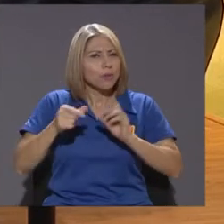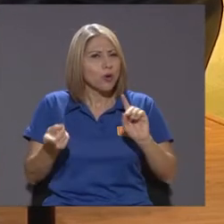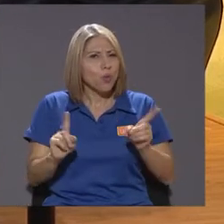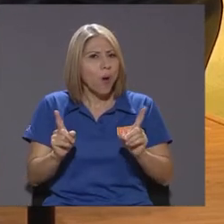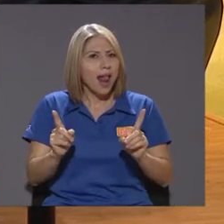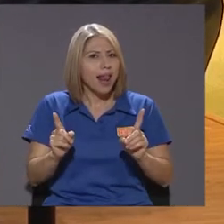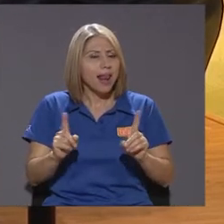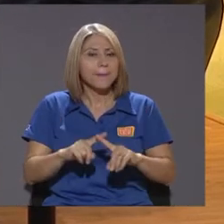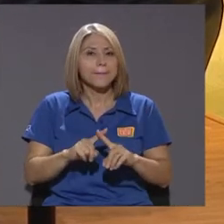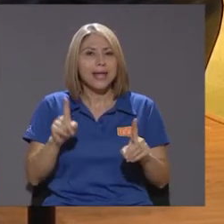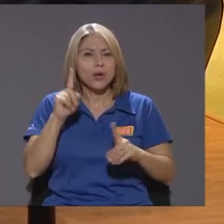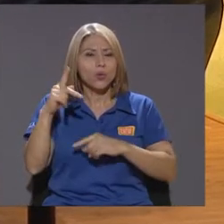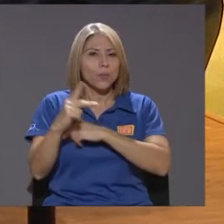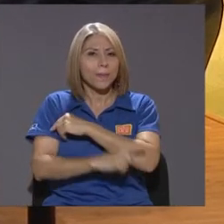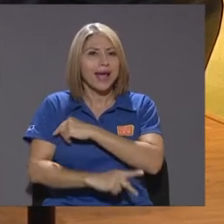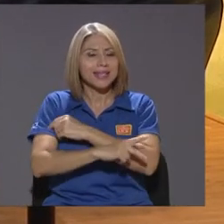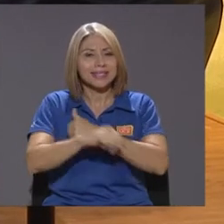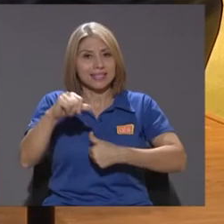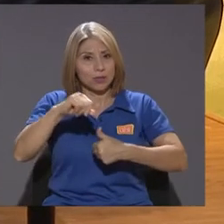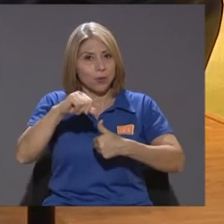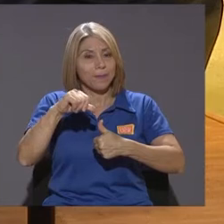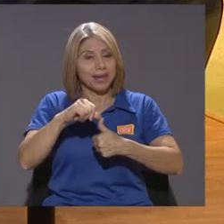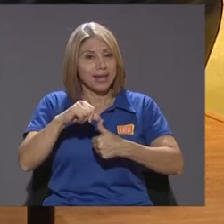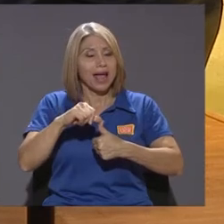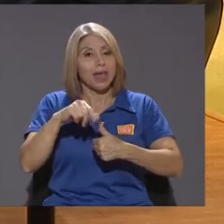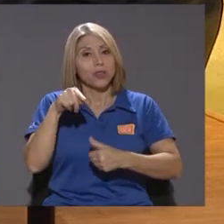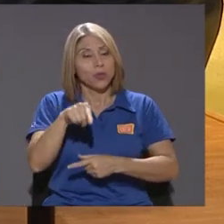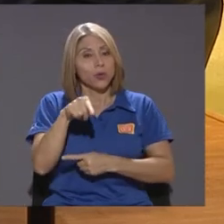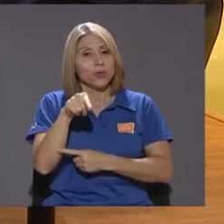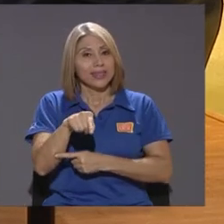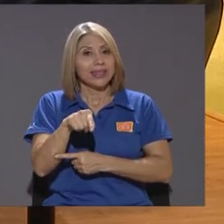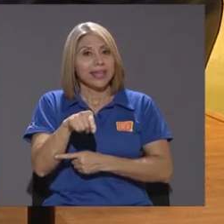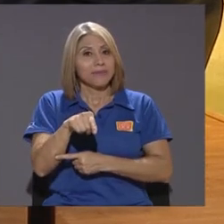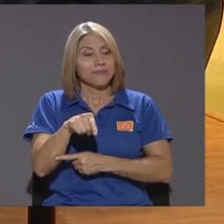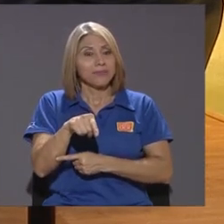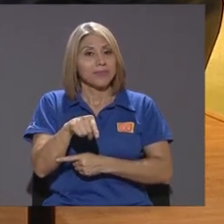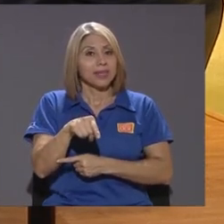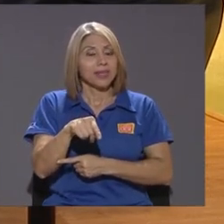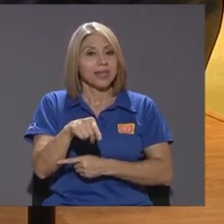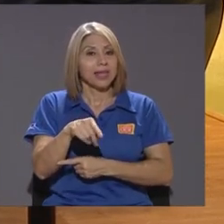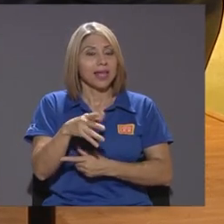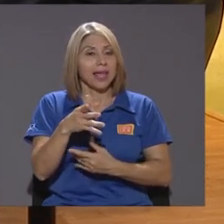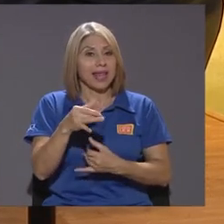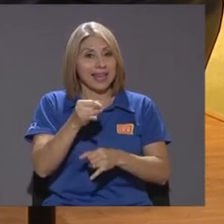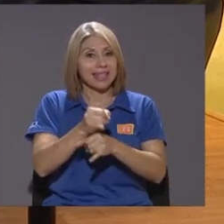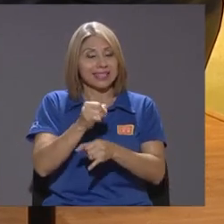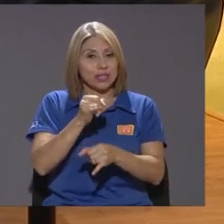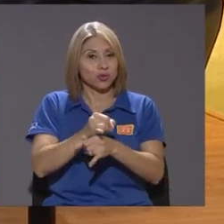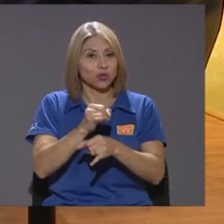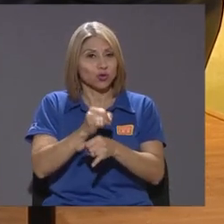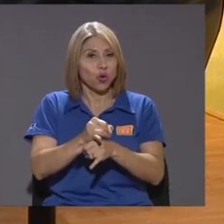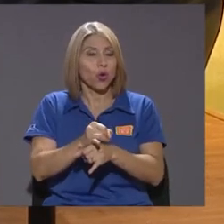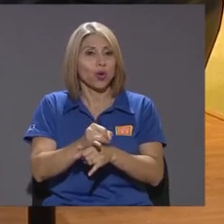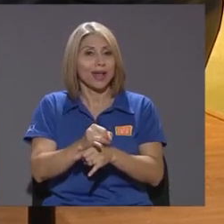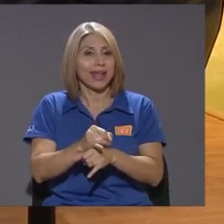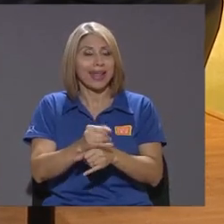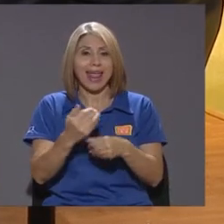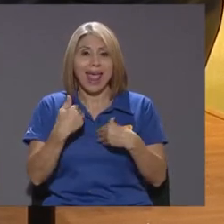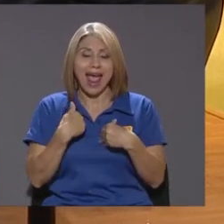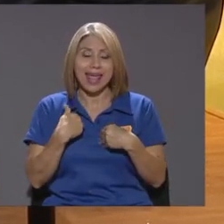un país donde en la institución donde hay el más grande